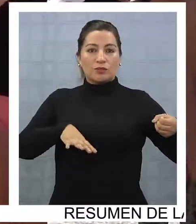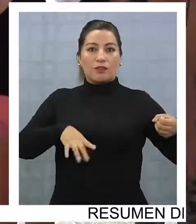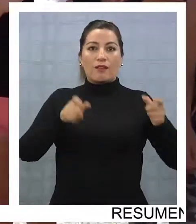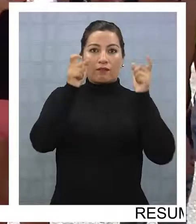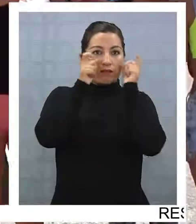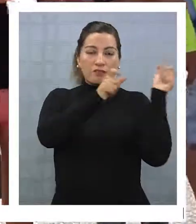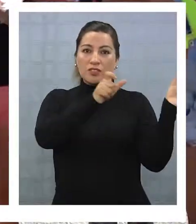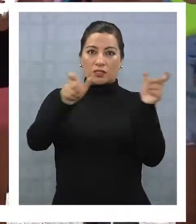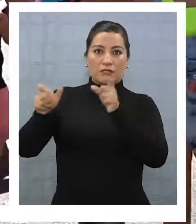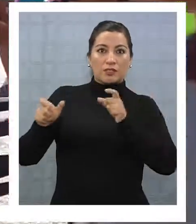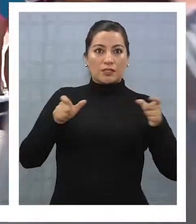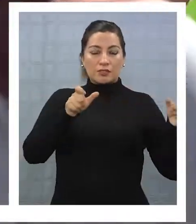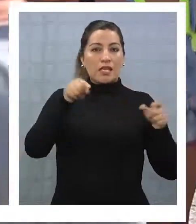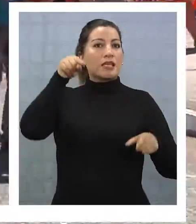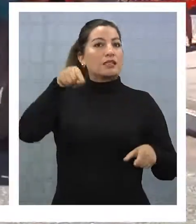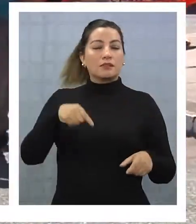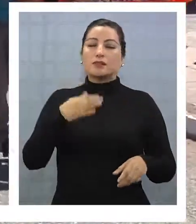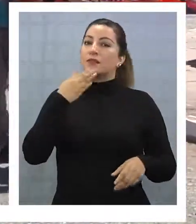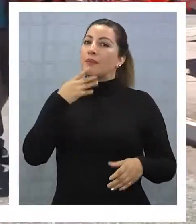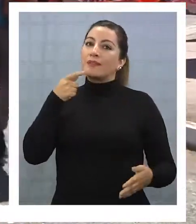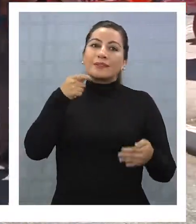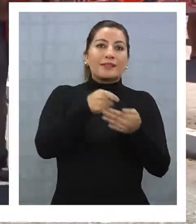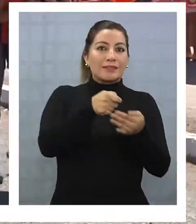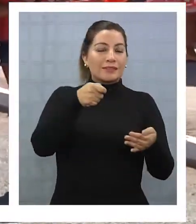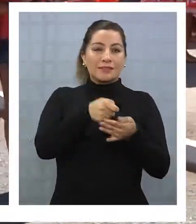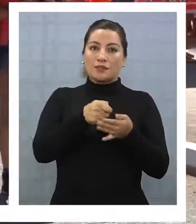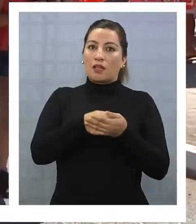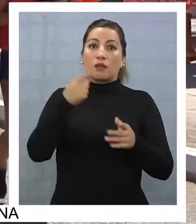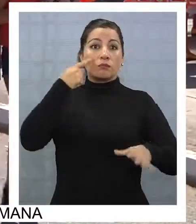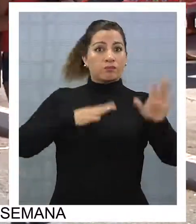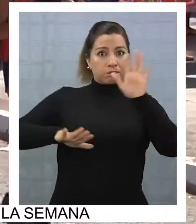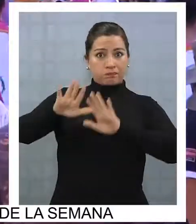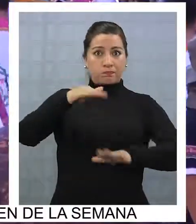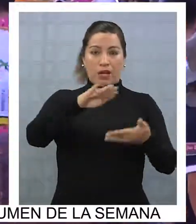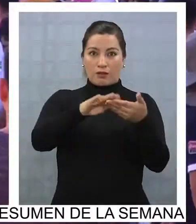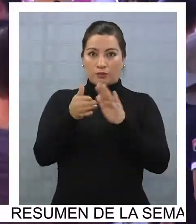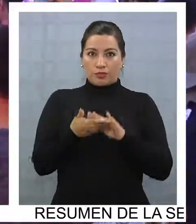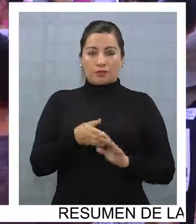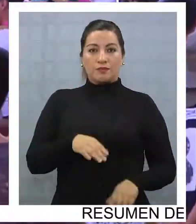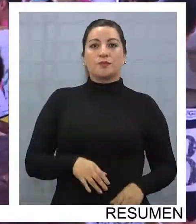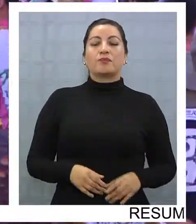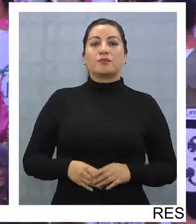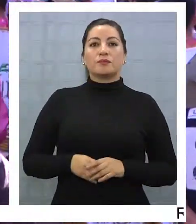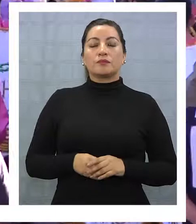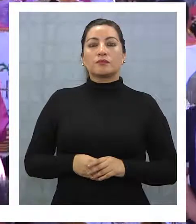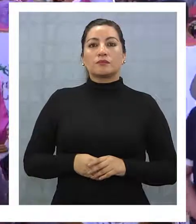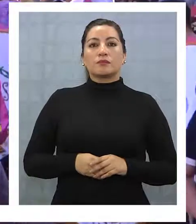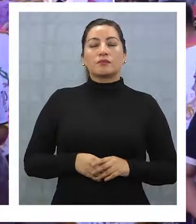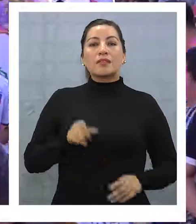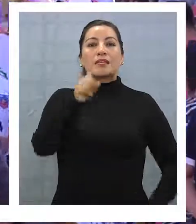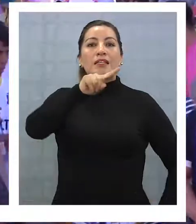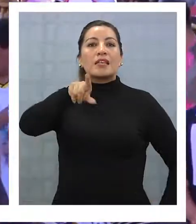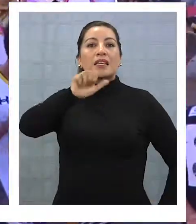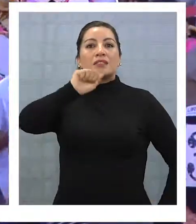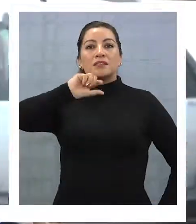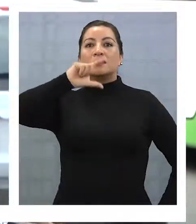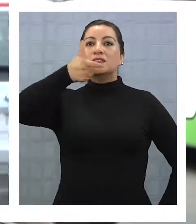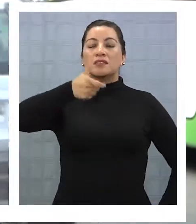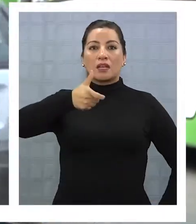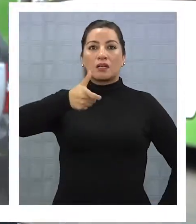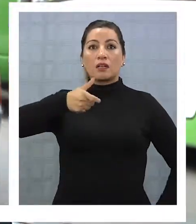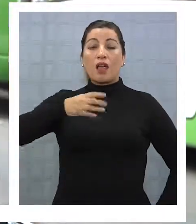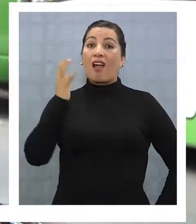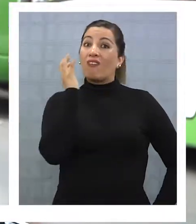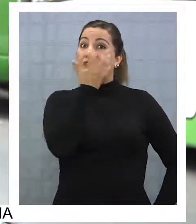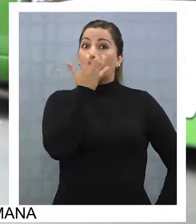fiscalización, entre otras, son exigencias destinadas a proteger a la comunidad. El SAC está decomisando muchas